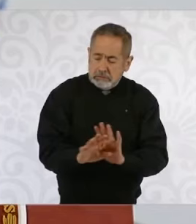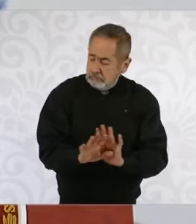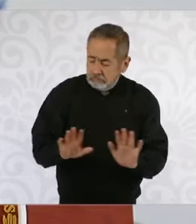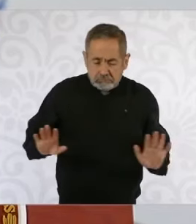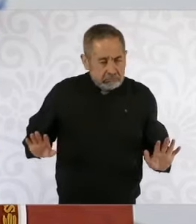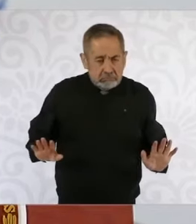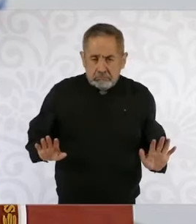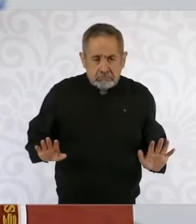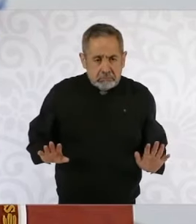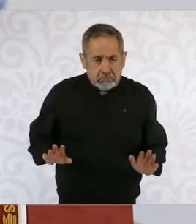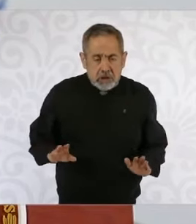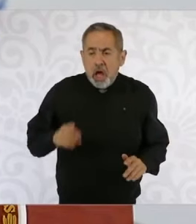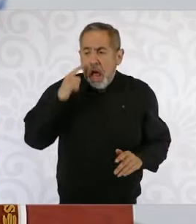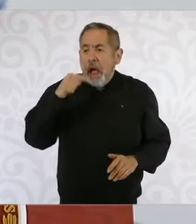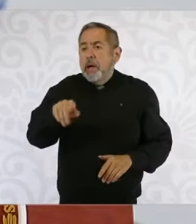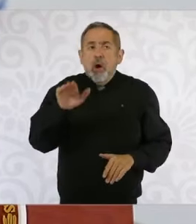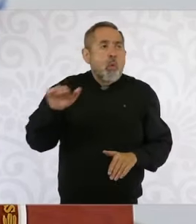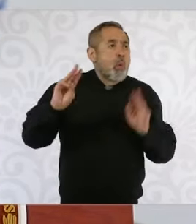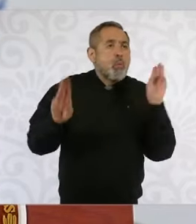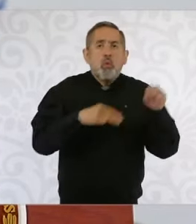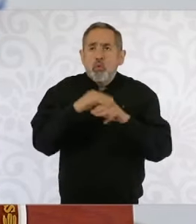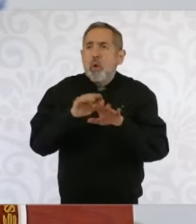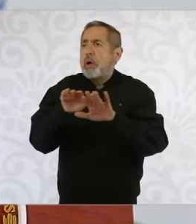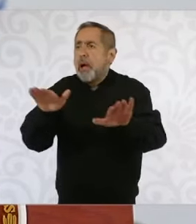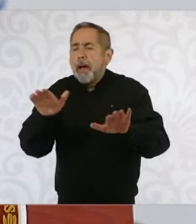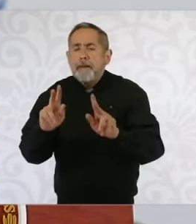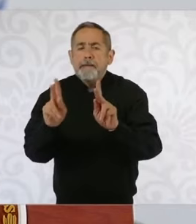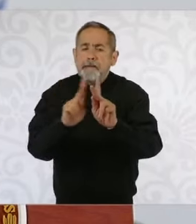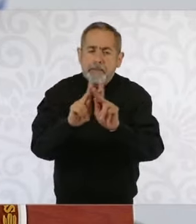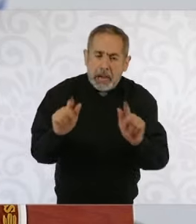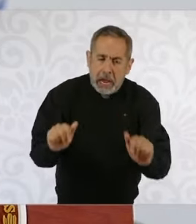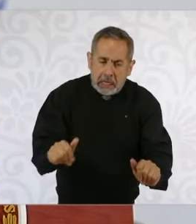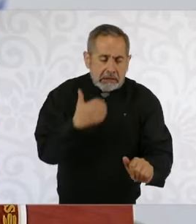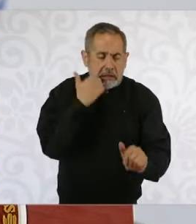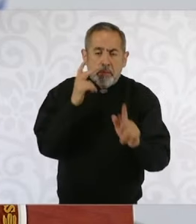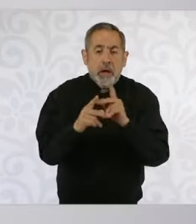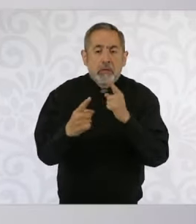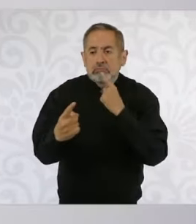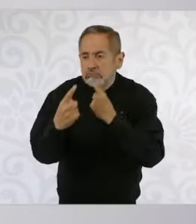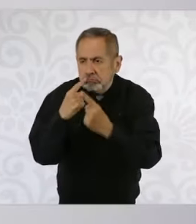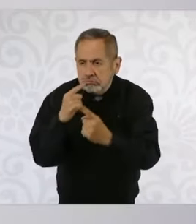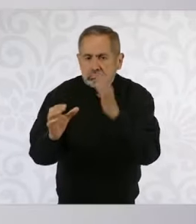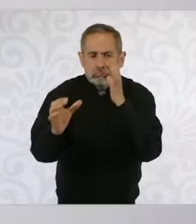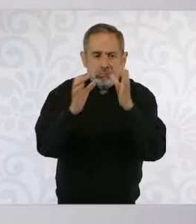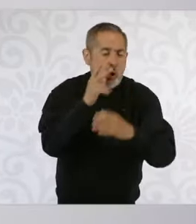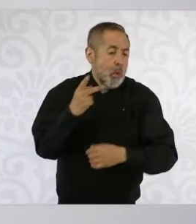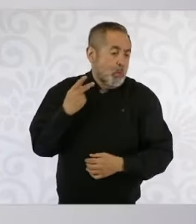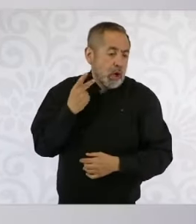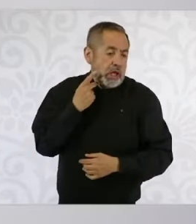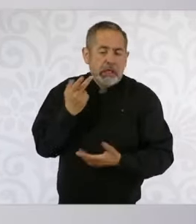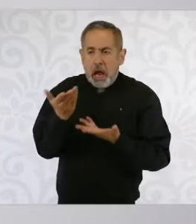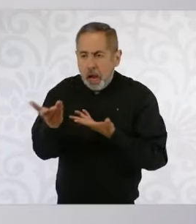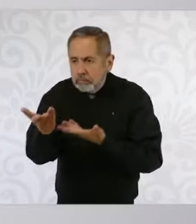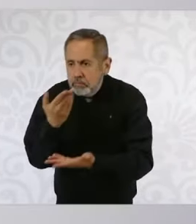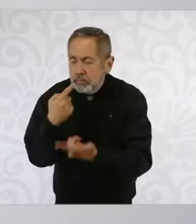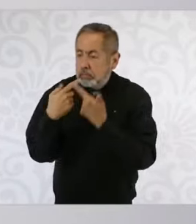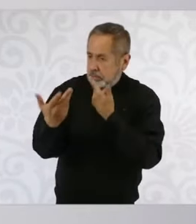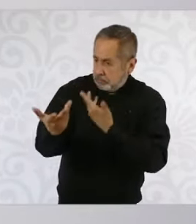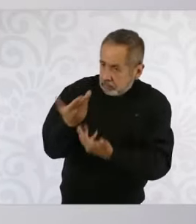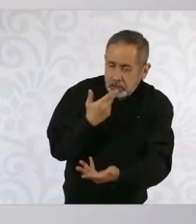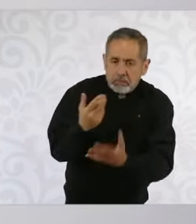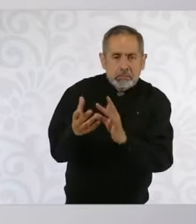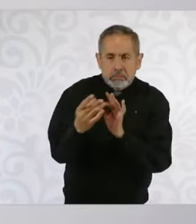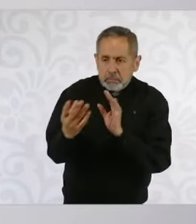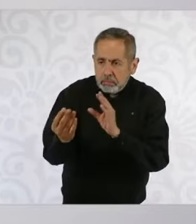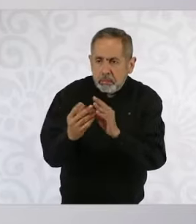de la búsqueda de la paz en el mundo y el diálogo y la política como la forma de resolver los